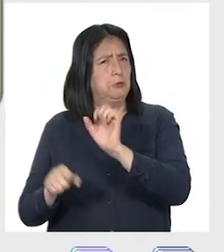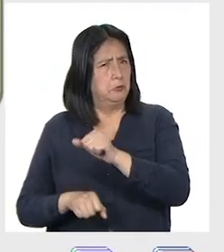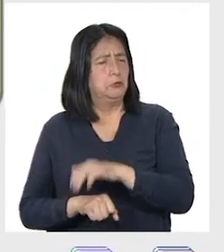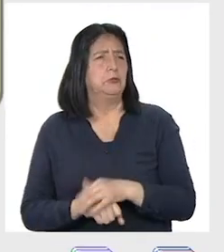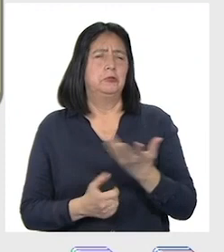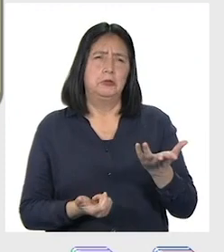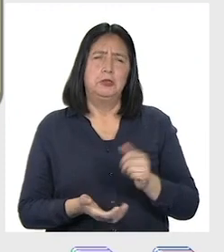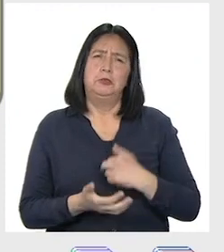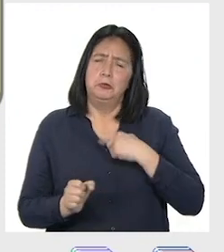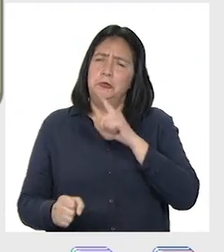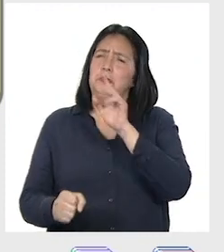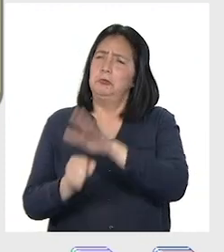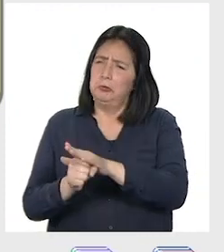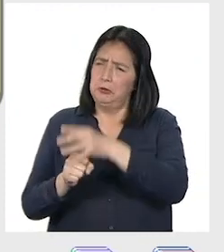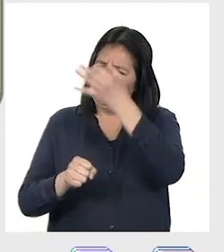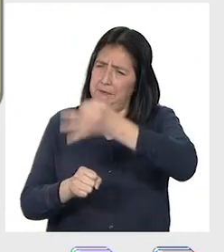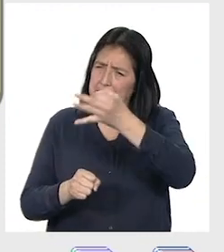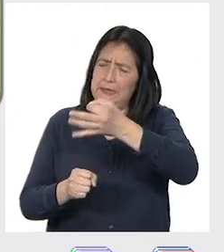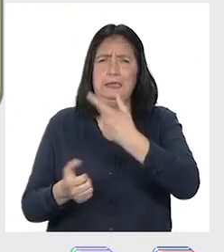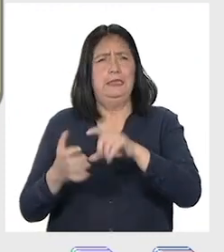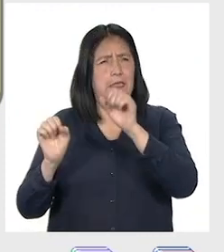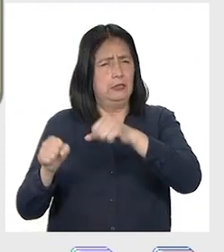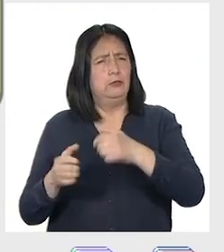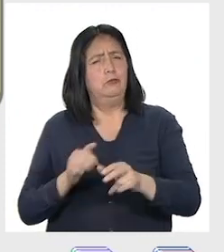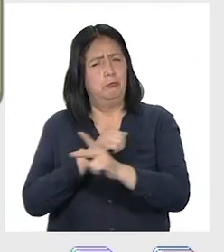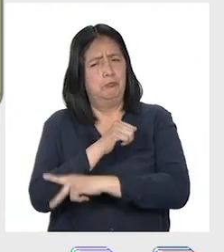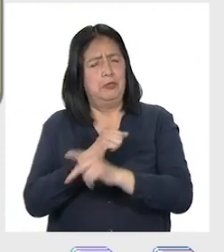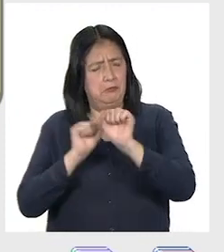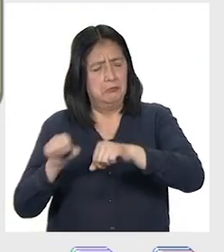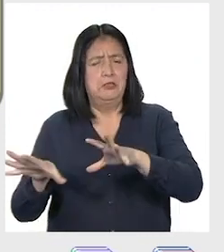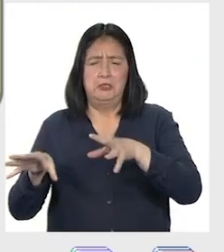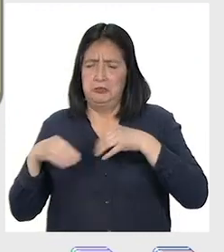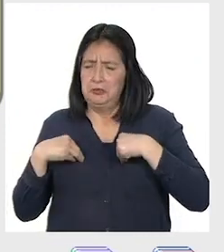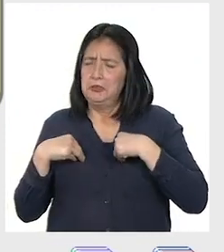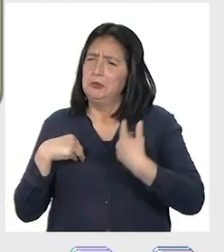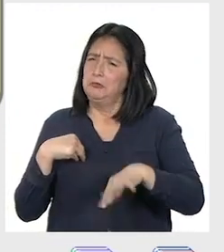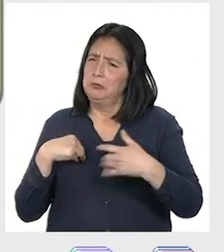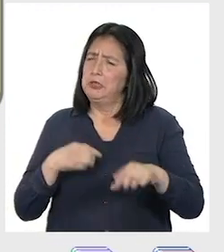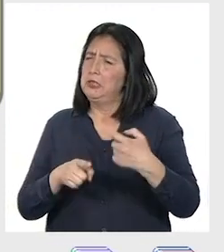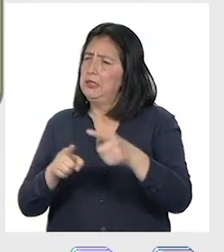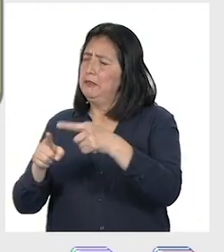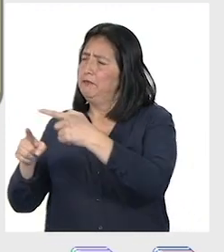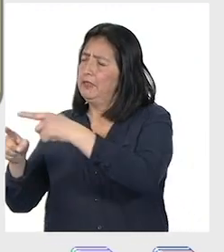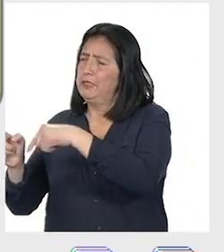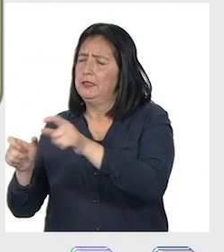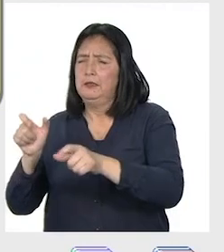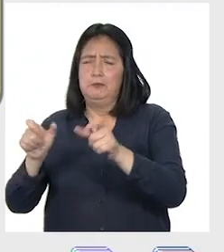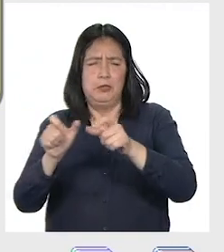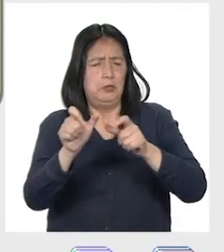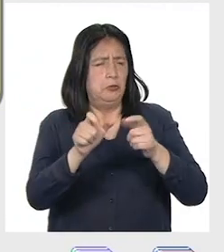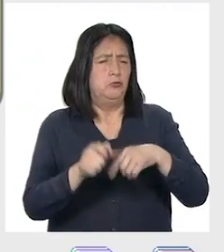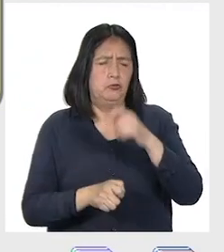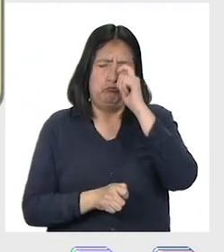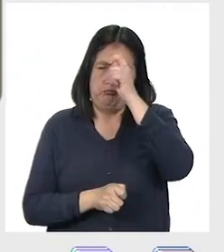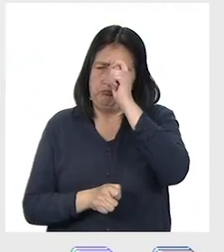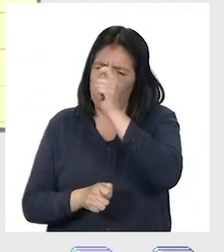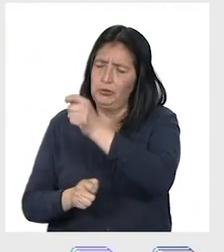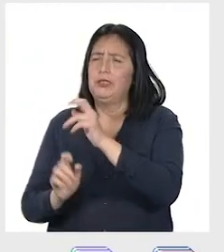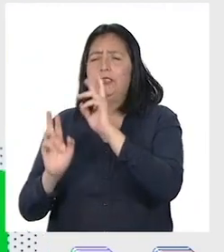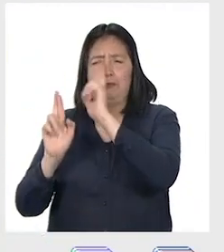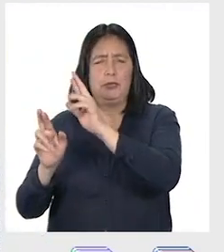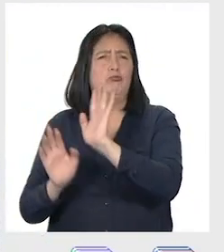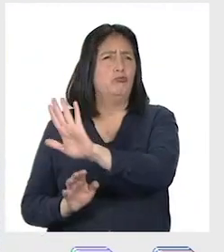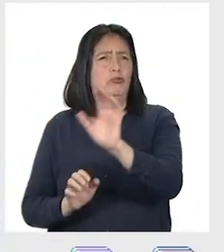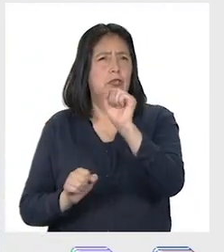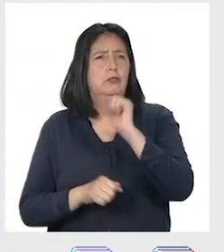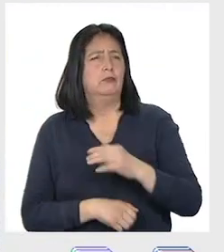Si nos comprometemos de verdad, podremos ser un país que acepte y valore la diversidad de todos sus ciudadanos y respete sus derechos.